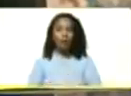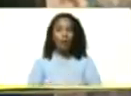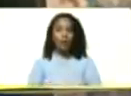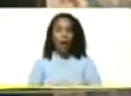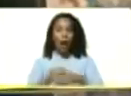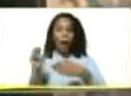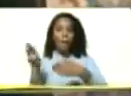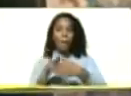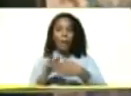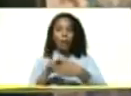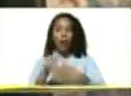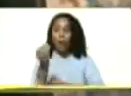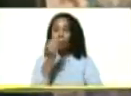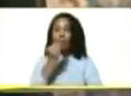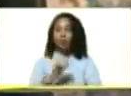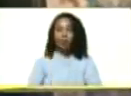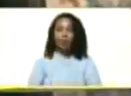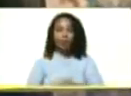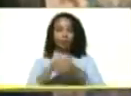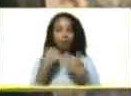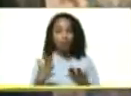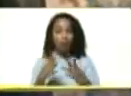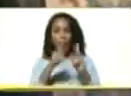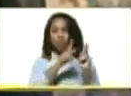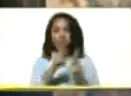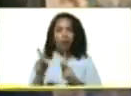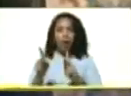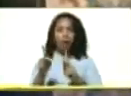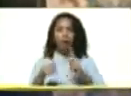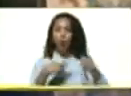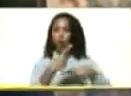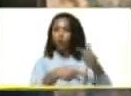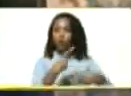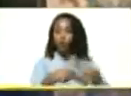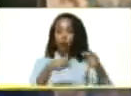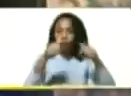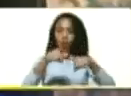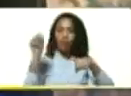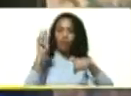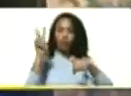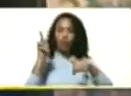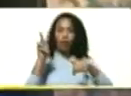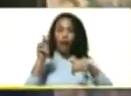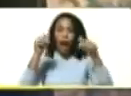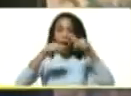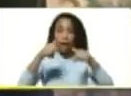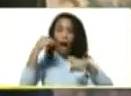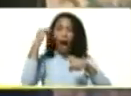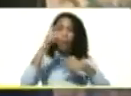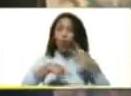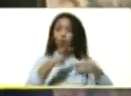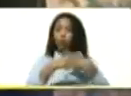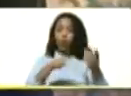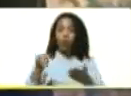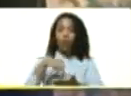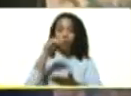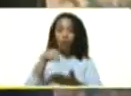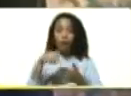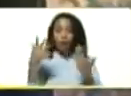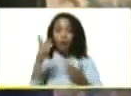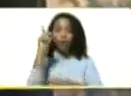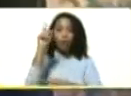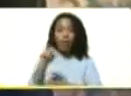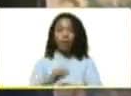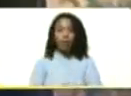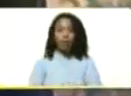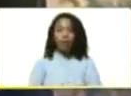ministro de Alimentación es el plan productivo, producir en Venezuela. Aquí hay productores nacionales que también